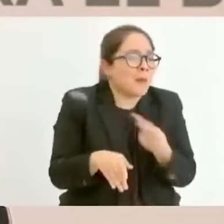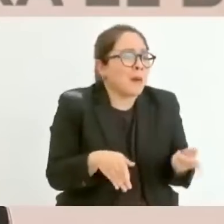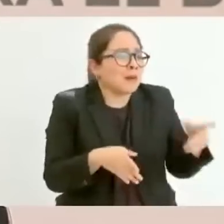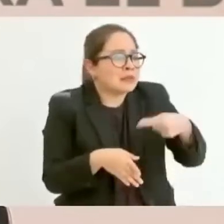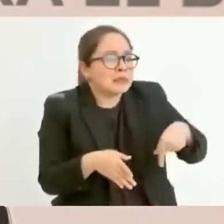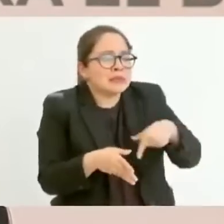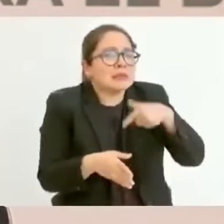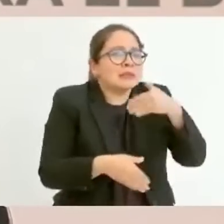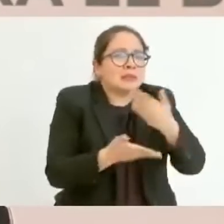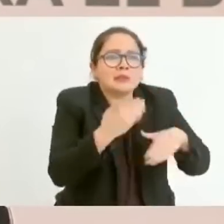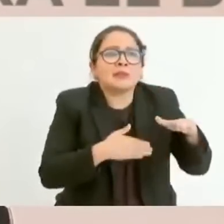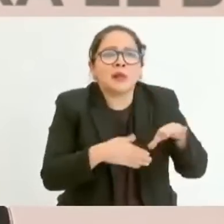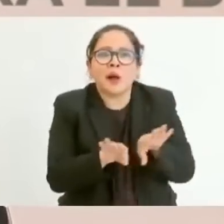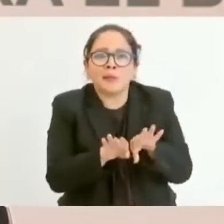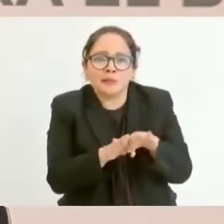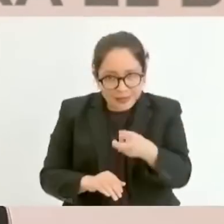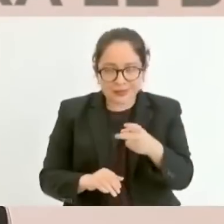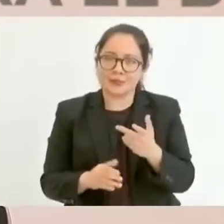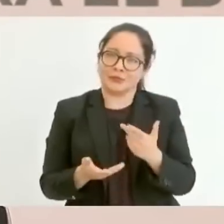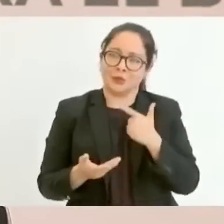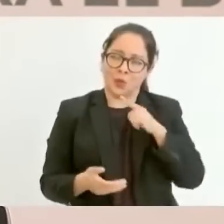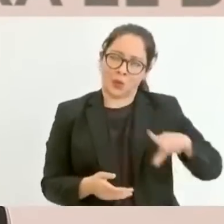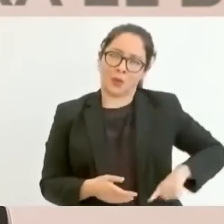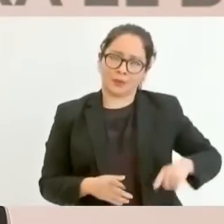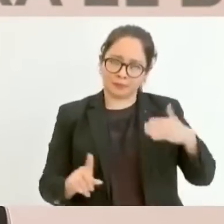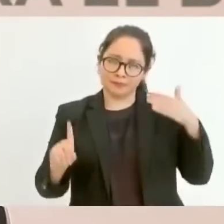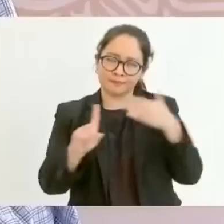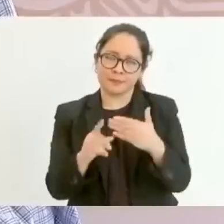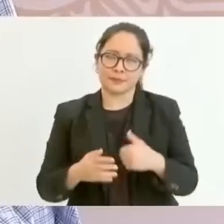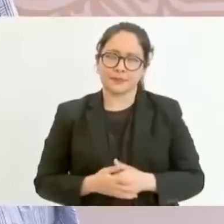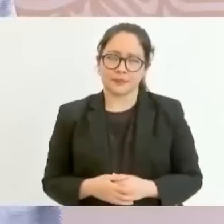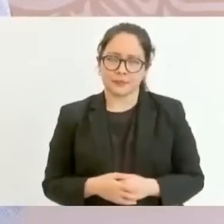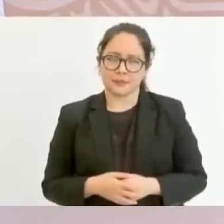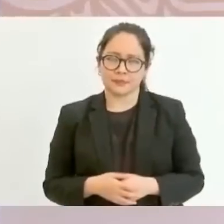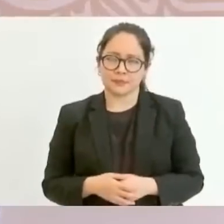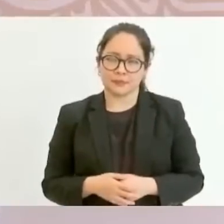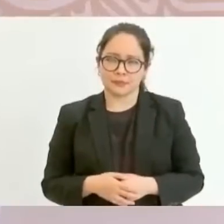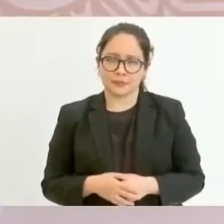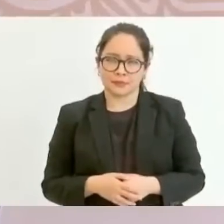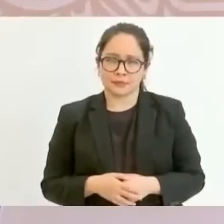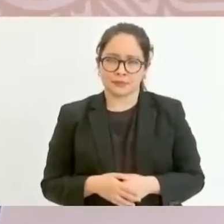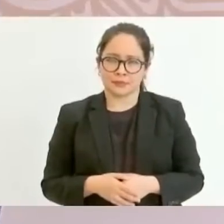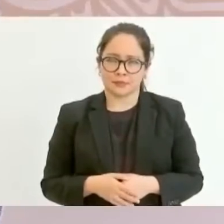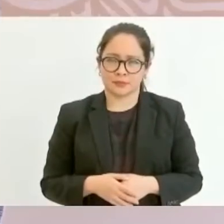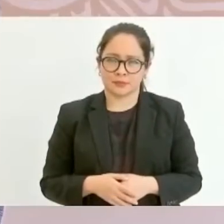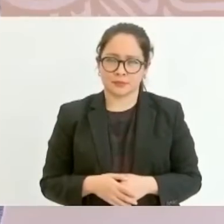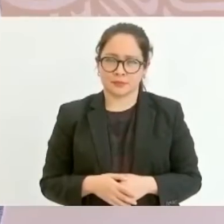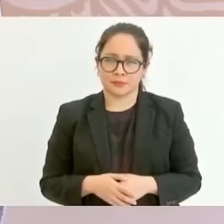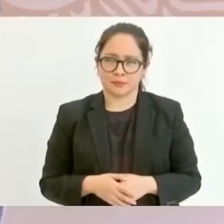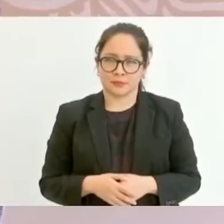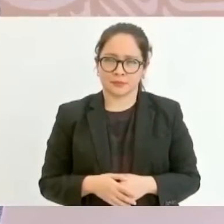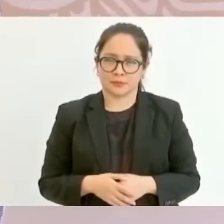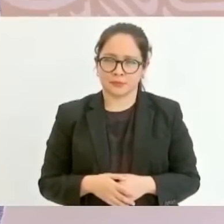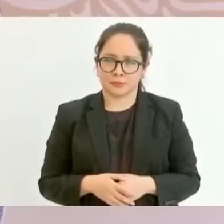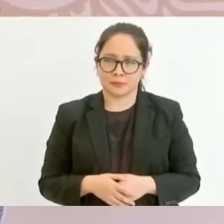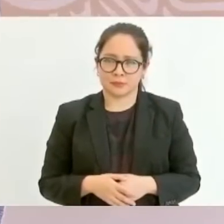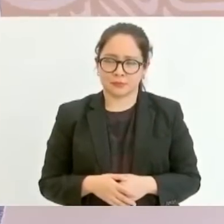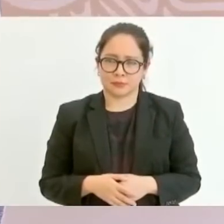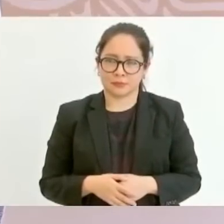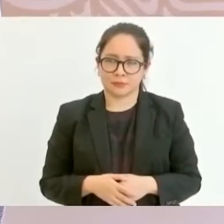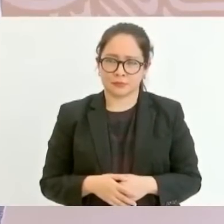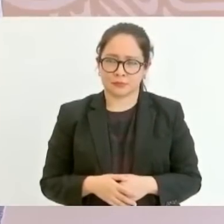opciones, si no tiene alternativas? Entonces, nosotros estamos llevando a cabo